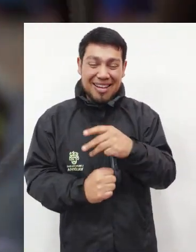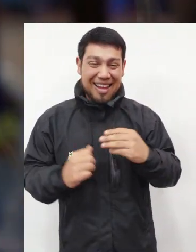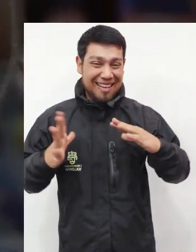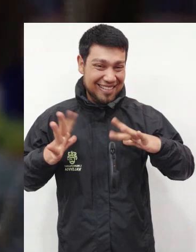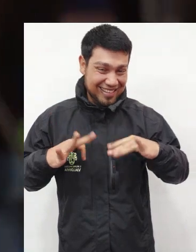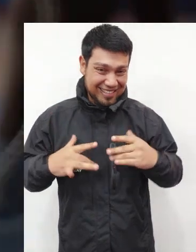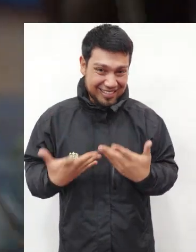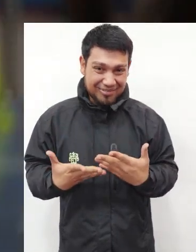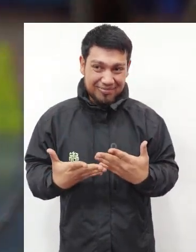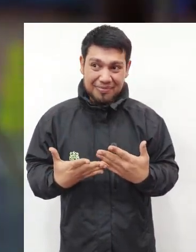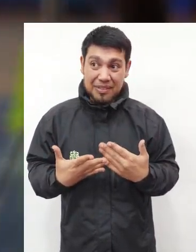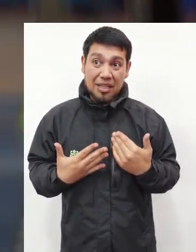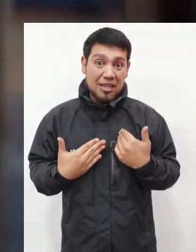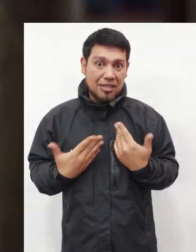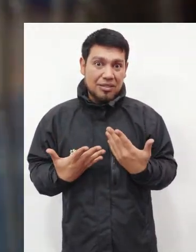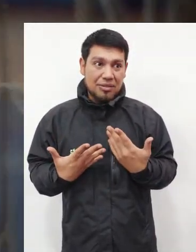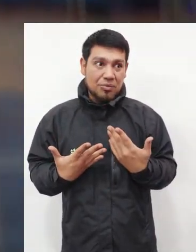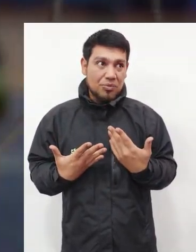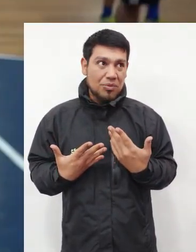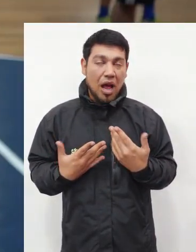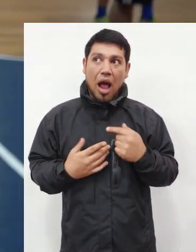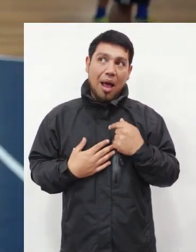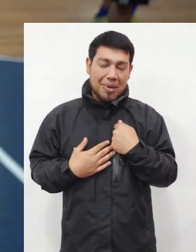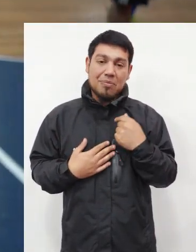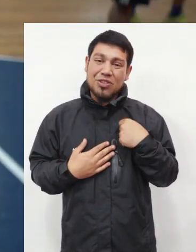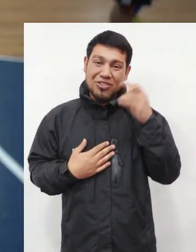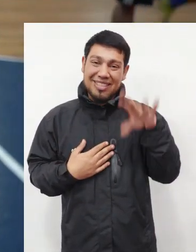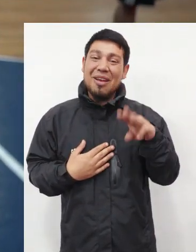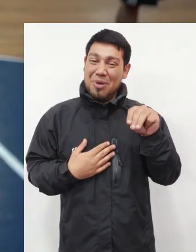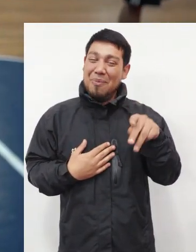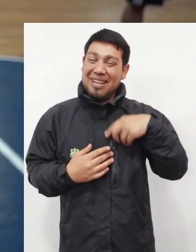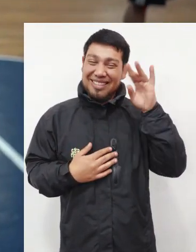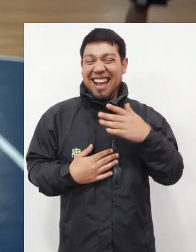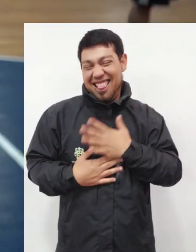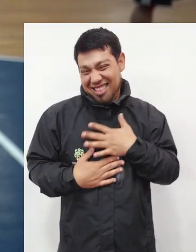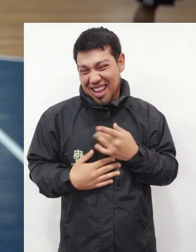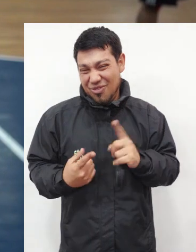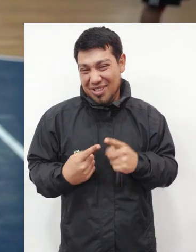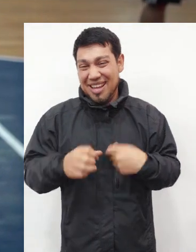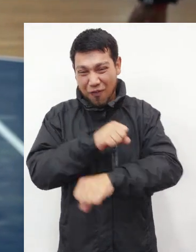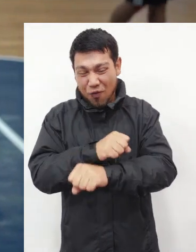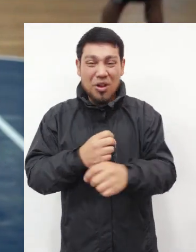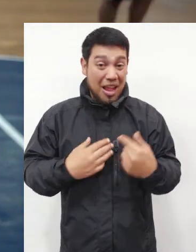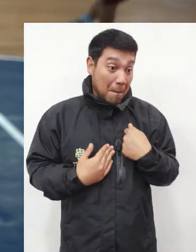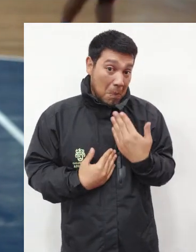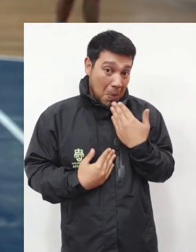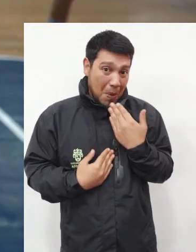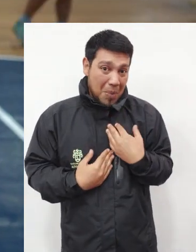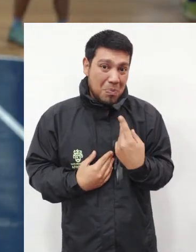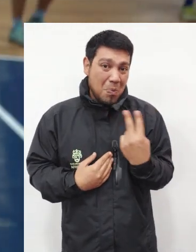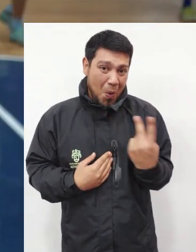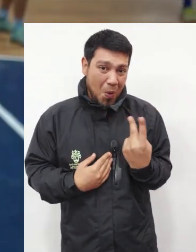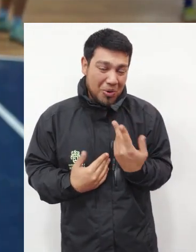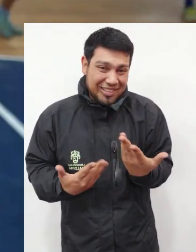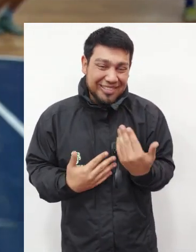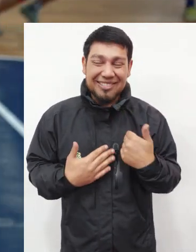contenta por el hecho de que son sus amigos y aparte un taller de sordos, lo que a más le gusta, juega la pelota también, le gusta